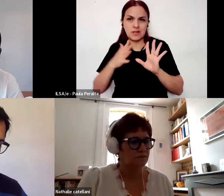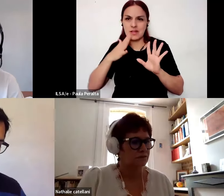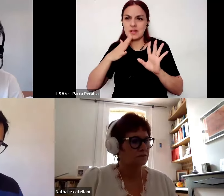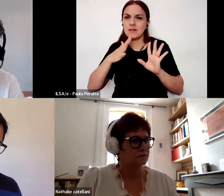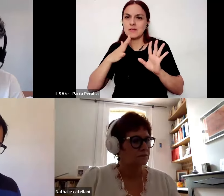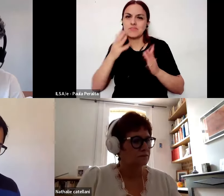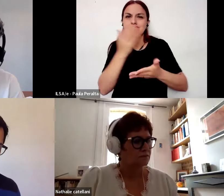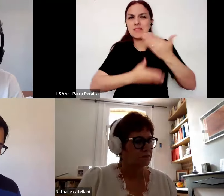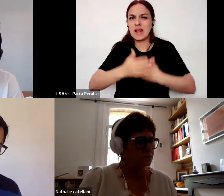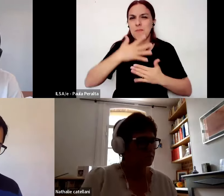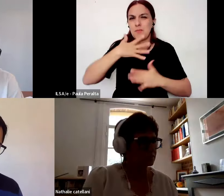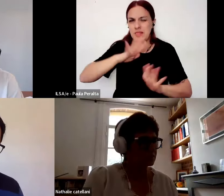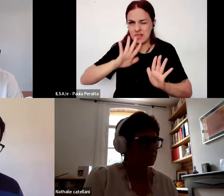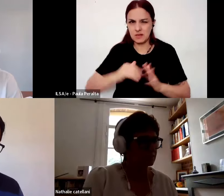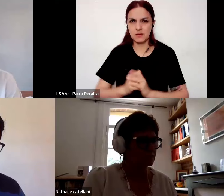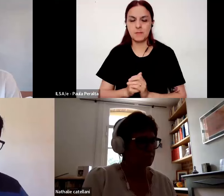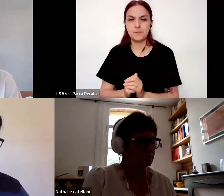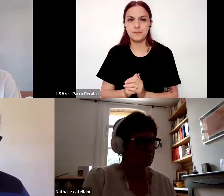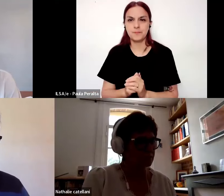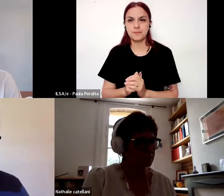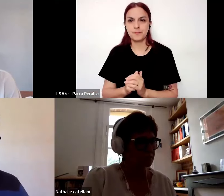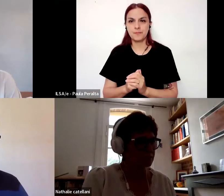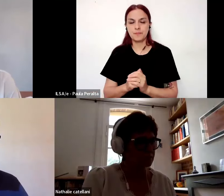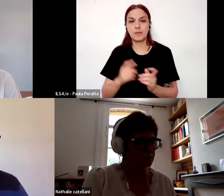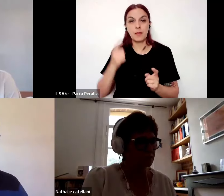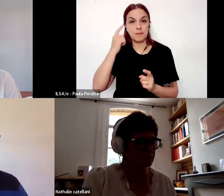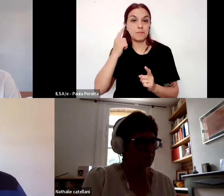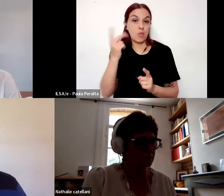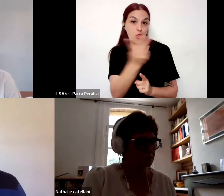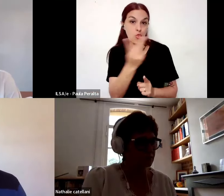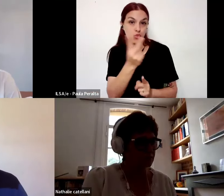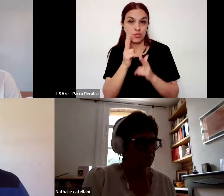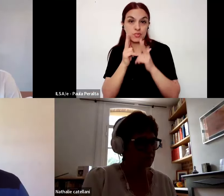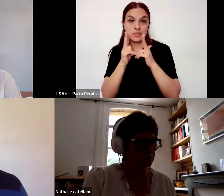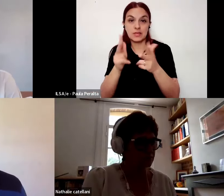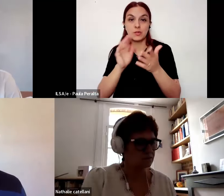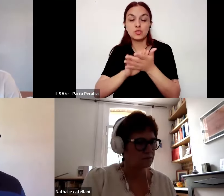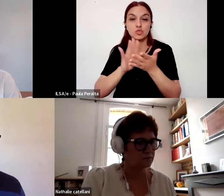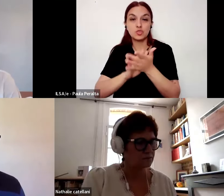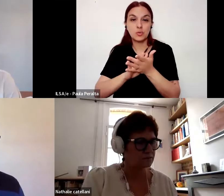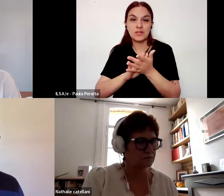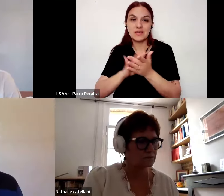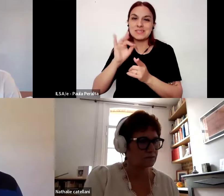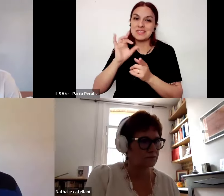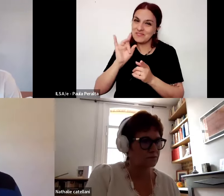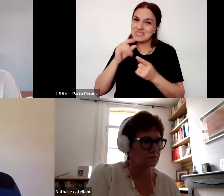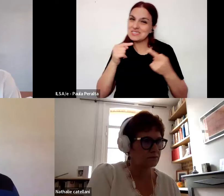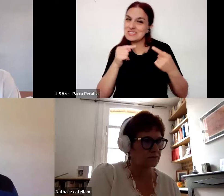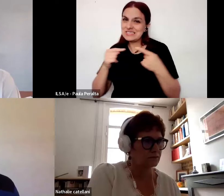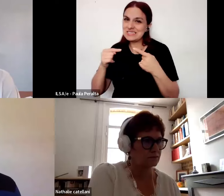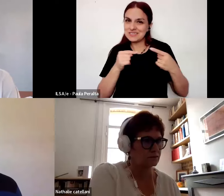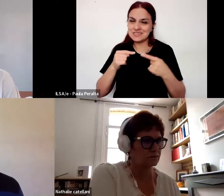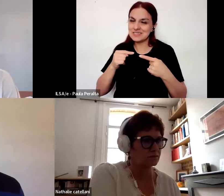intercambio creo que en ambos casos plantean la tensión que se produce entre